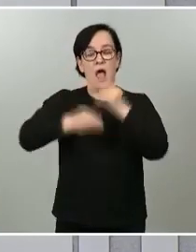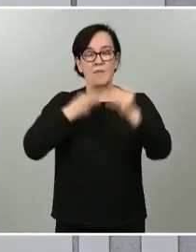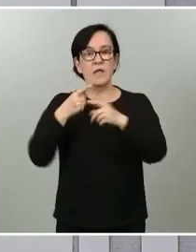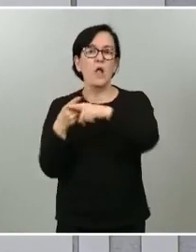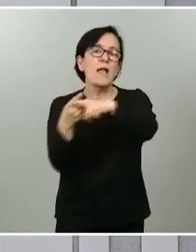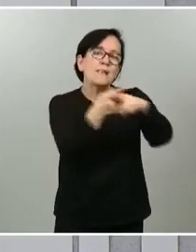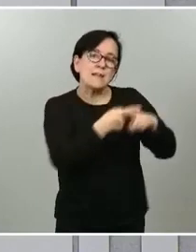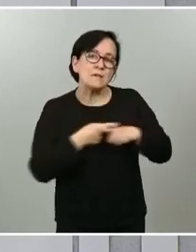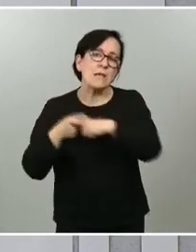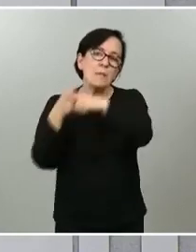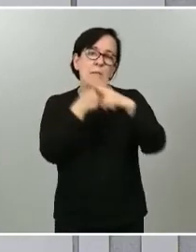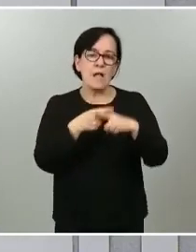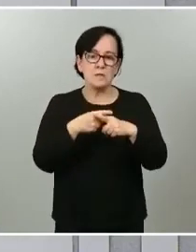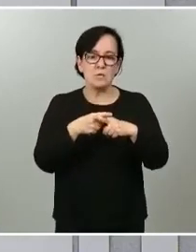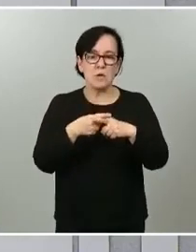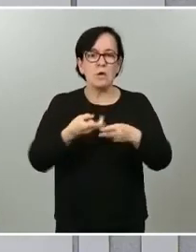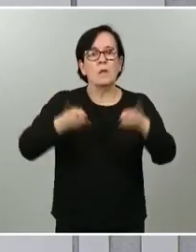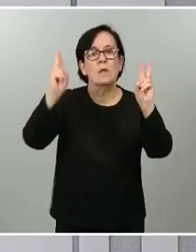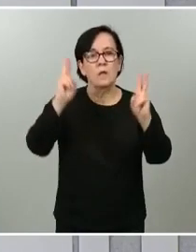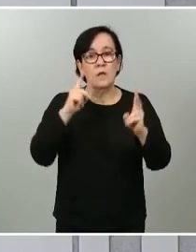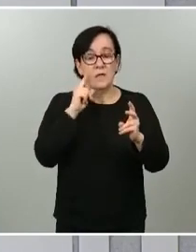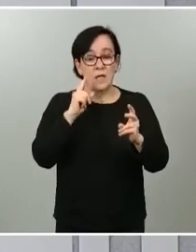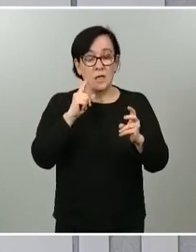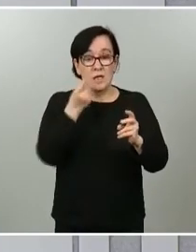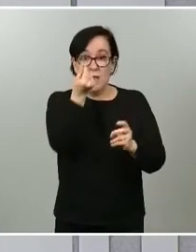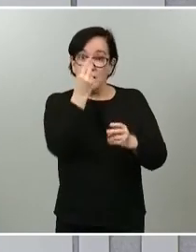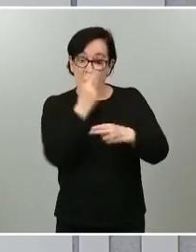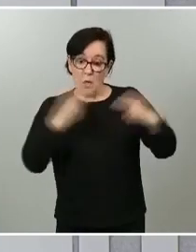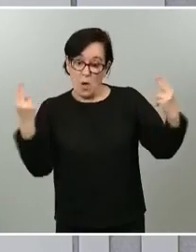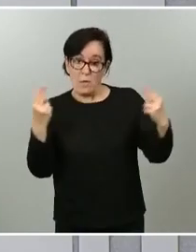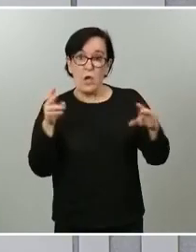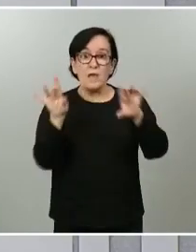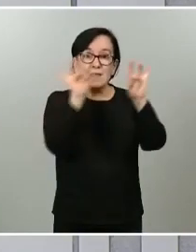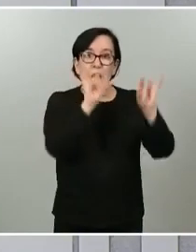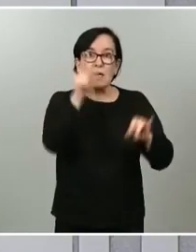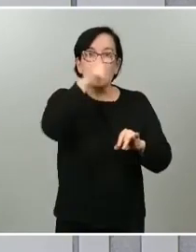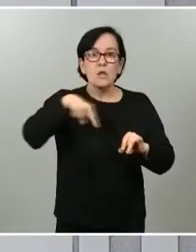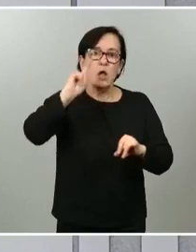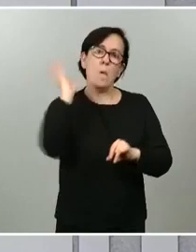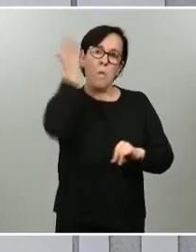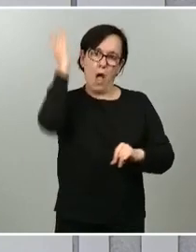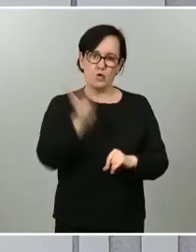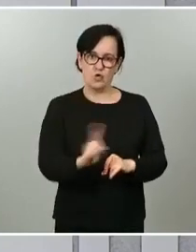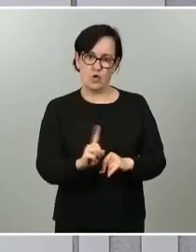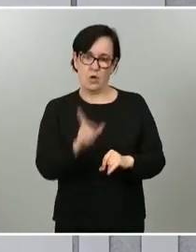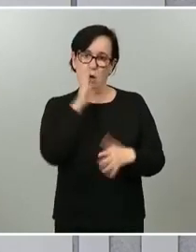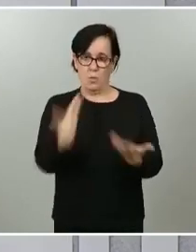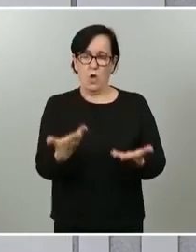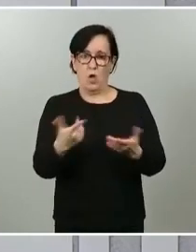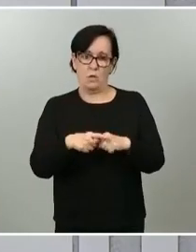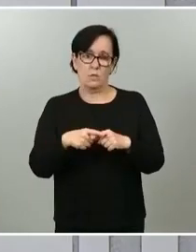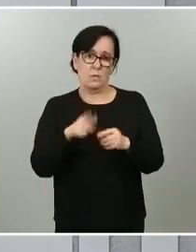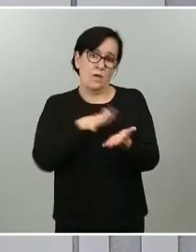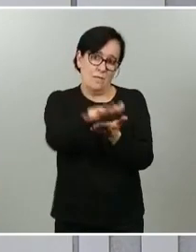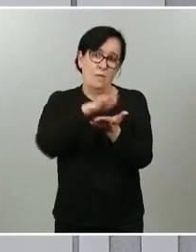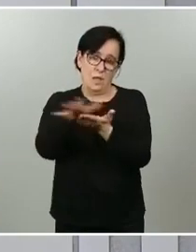permita, como digo, que las cuentas públicas de los territorios no se vean resentidas por el enorme impacto que ha tenido en la